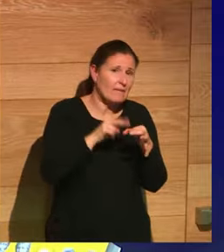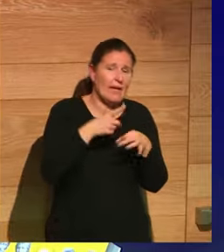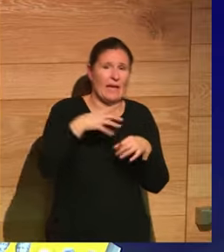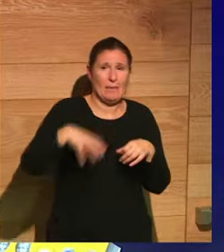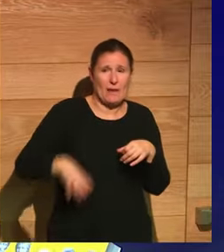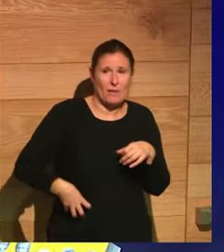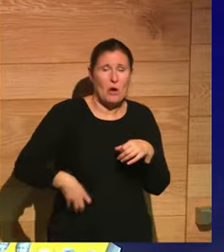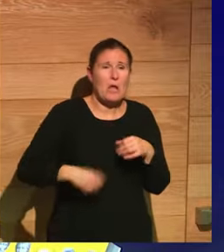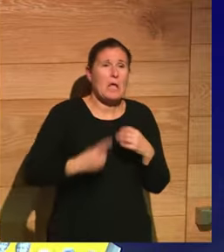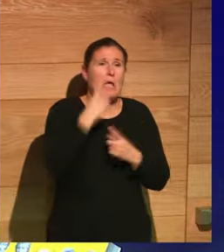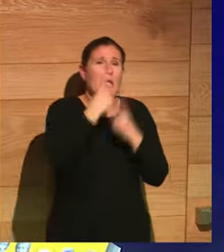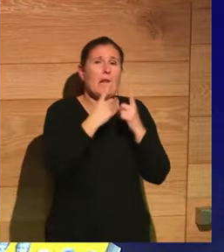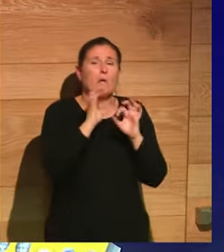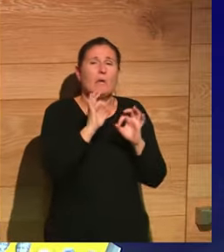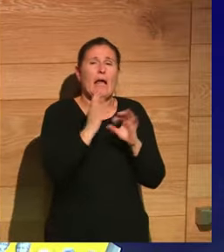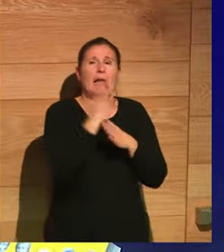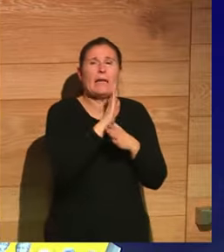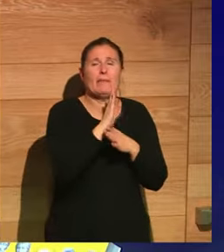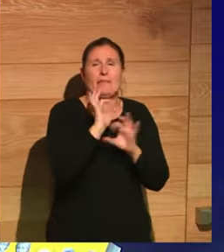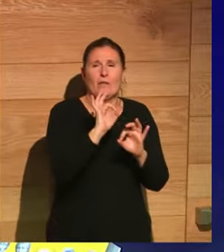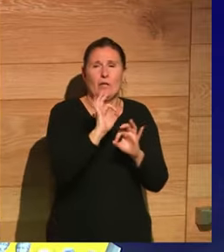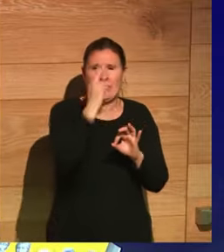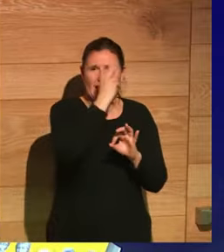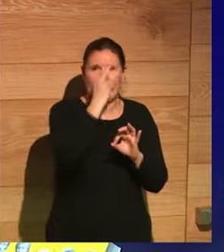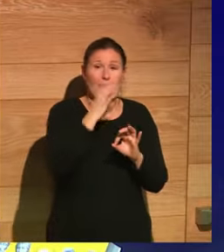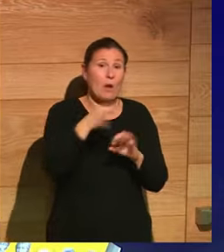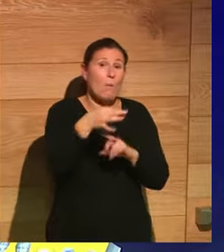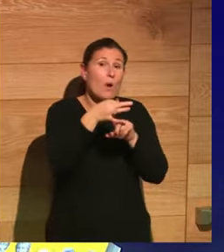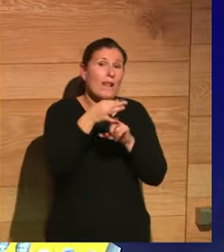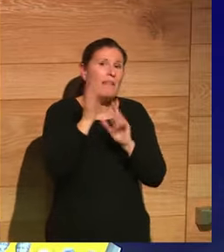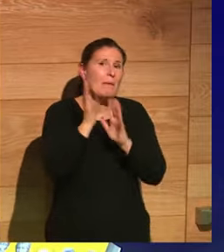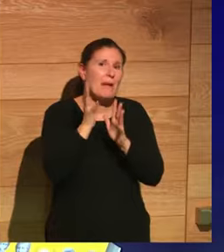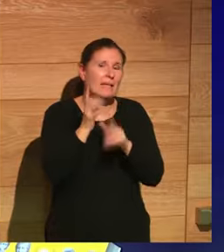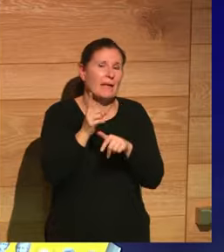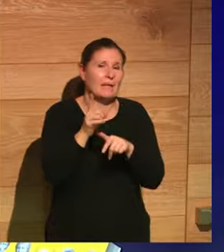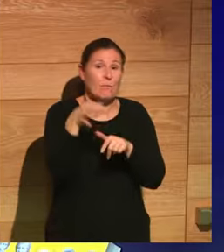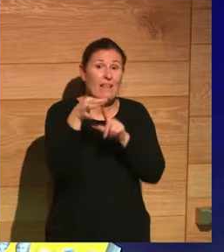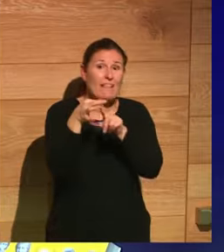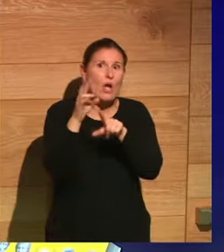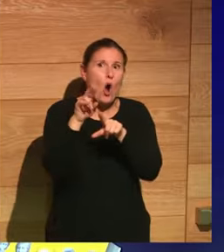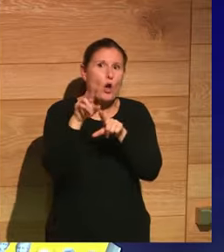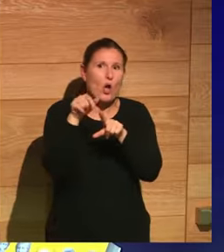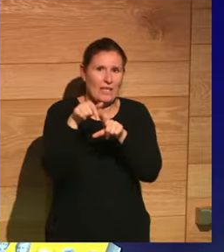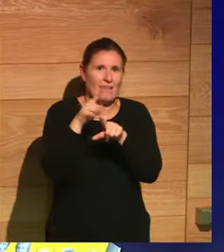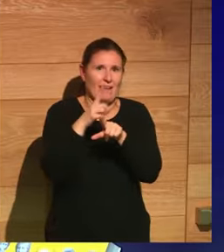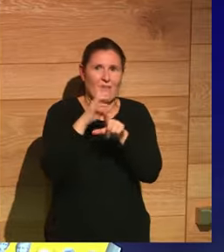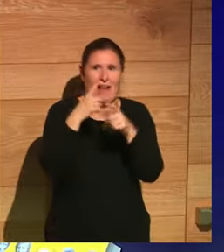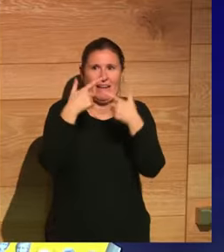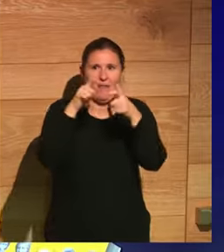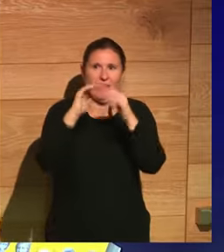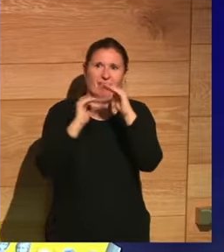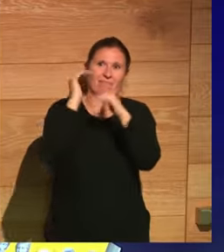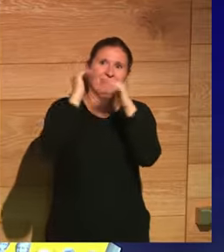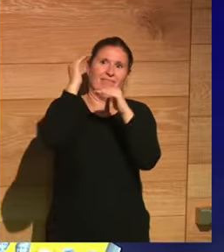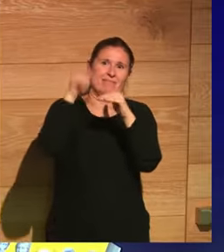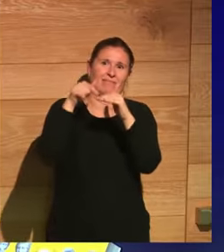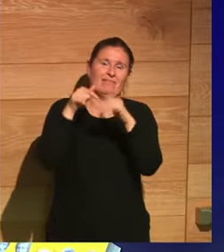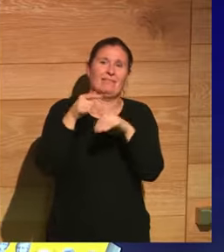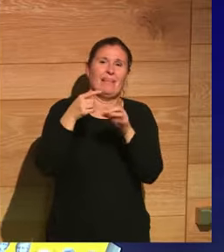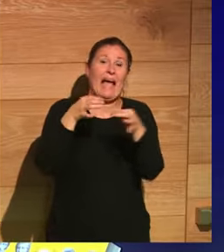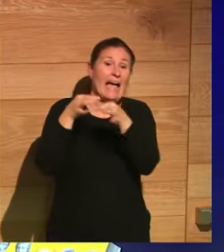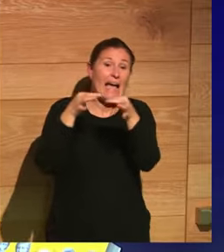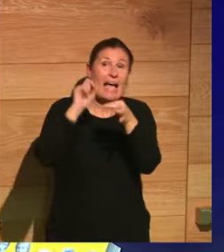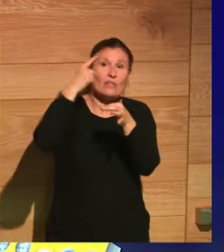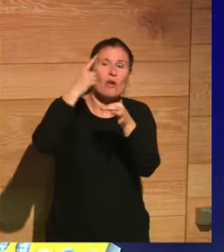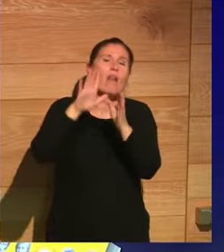algunos momentos ya representaciones cristianas. Sin embargo, en la moneda de plata y sobre todo en la de oro, que es la que mueve las élites, ahí Sol está